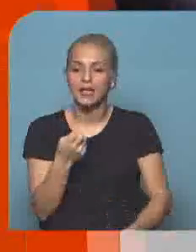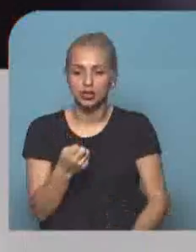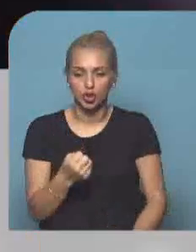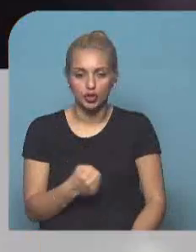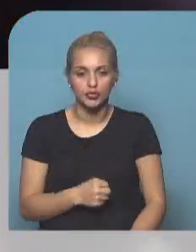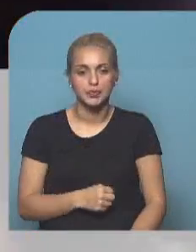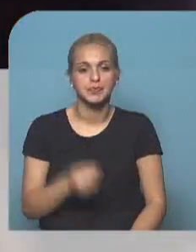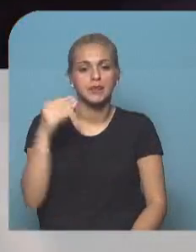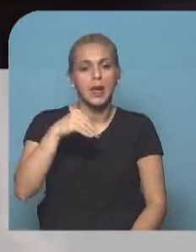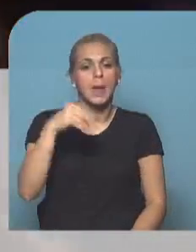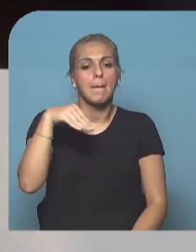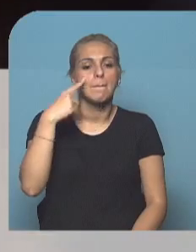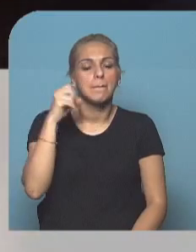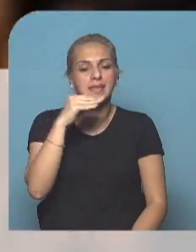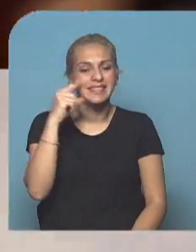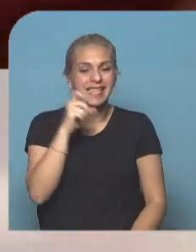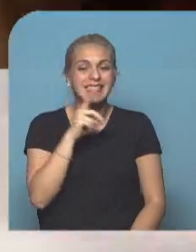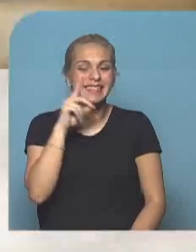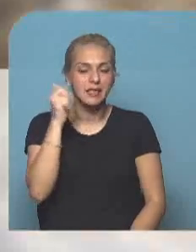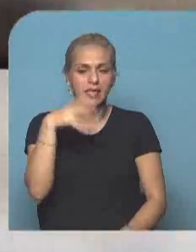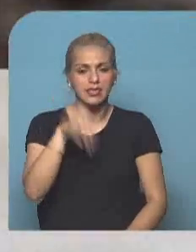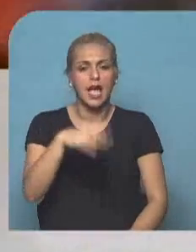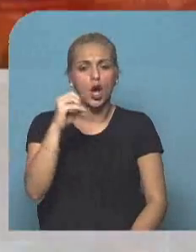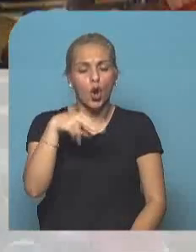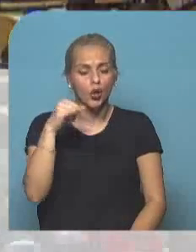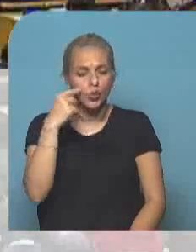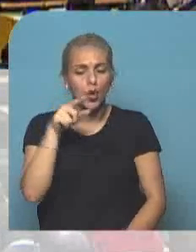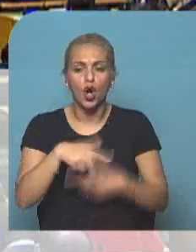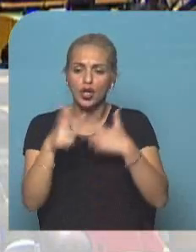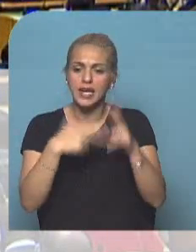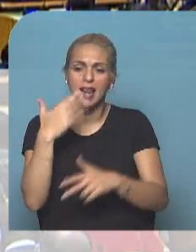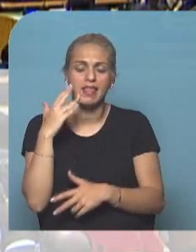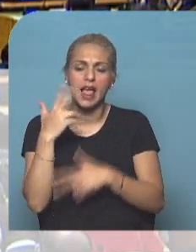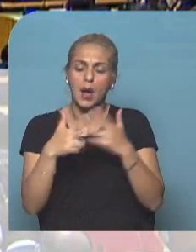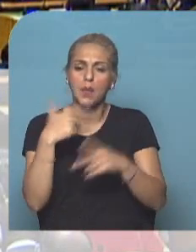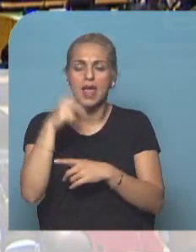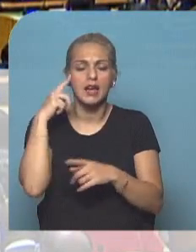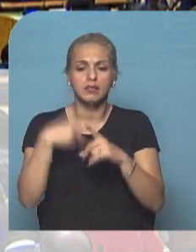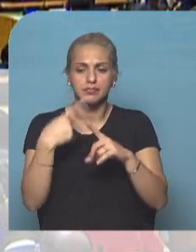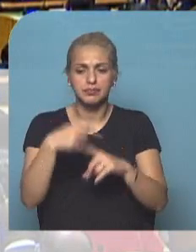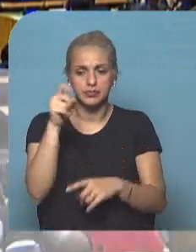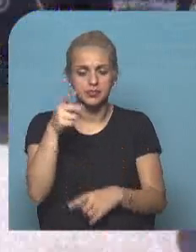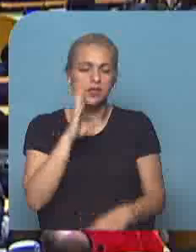Michetti en la ONU. Esta tarde habla la vicepresidenta en el Pleno de la Asamblea en Nueva York.